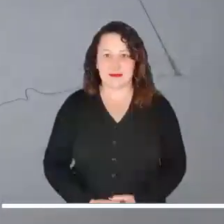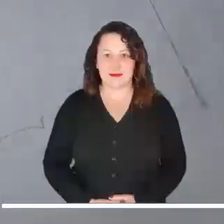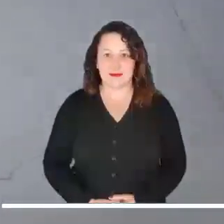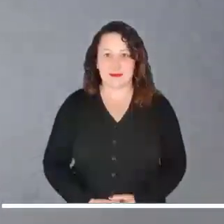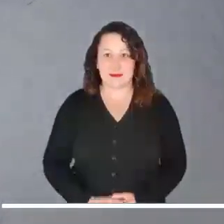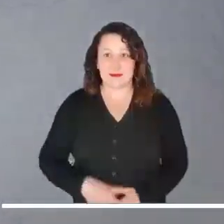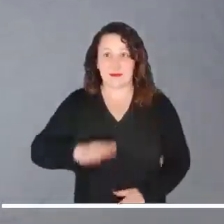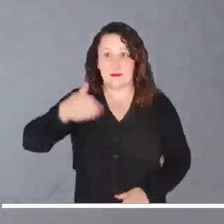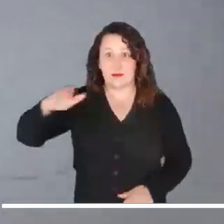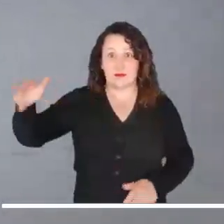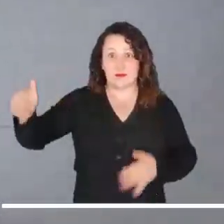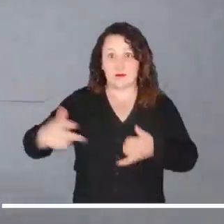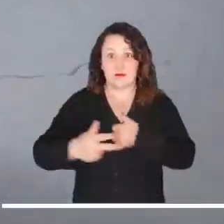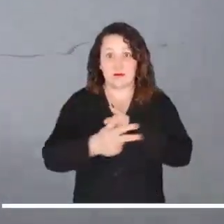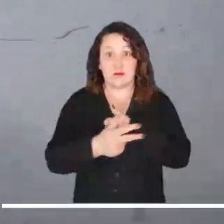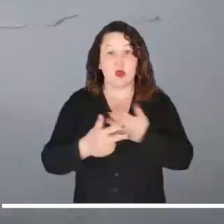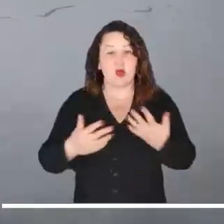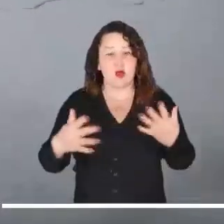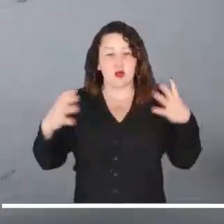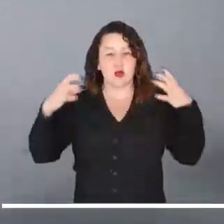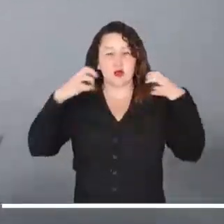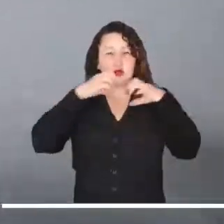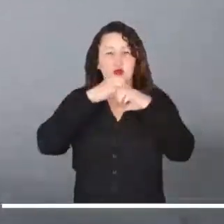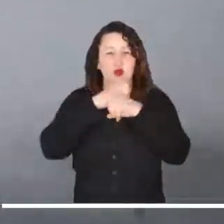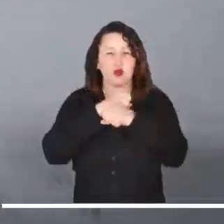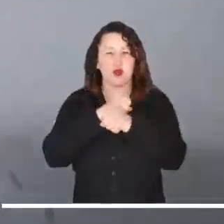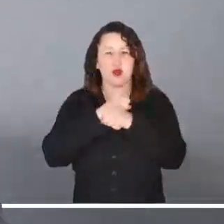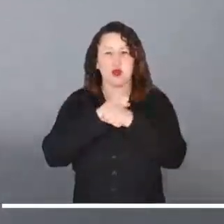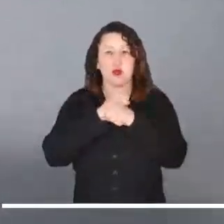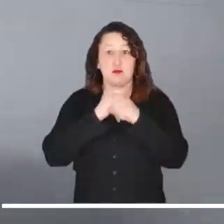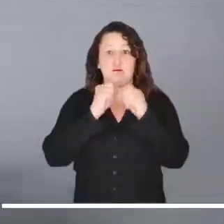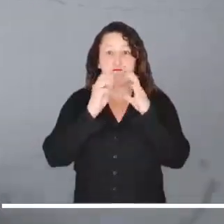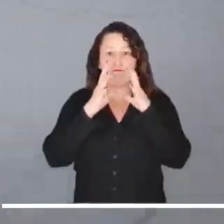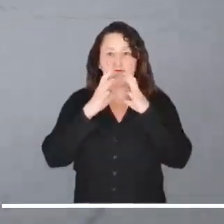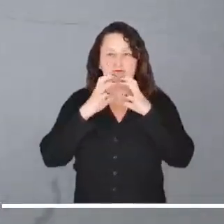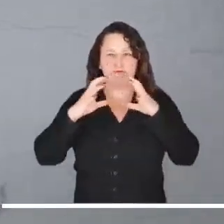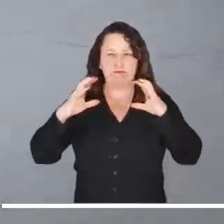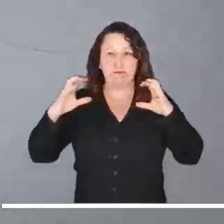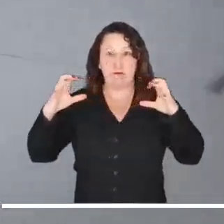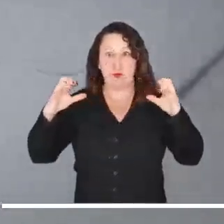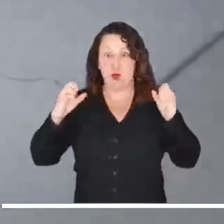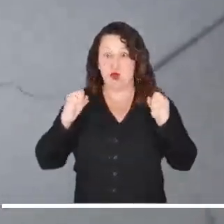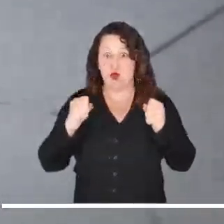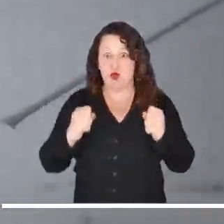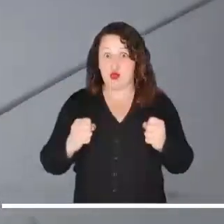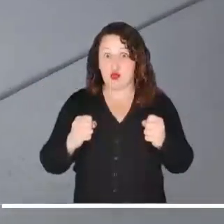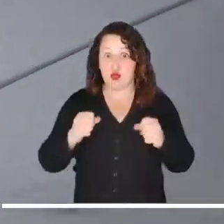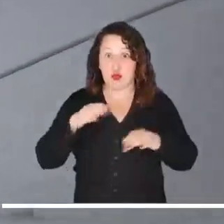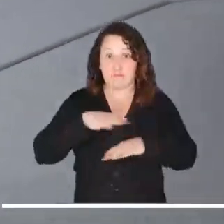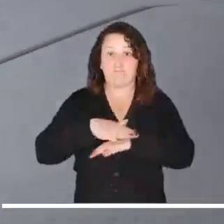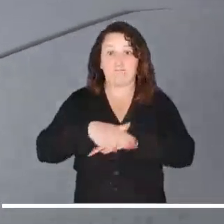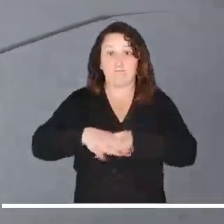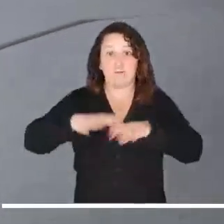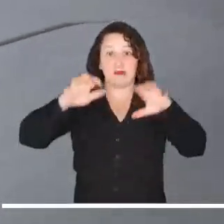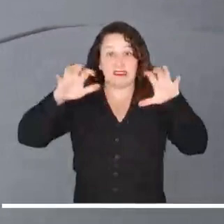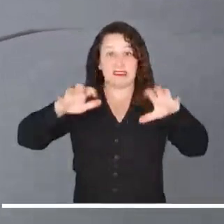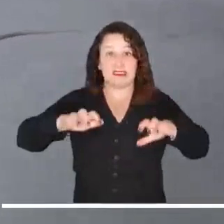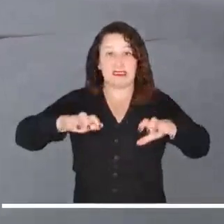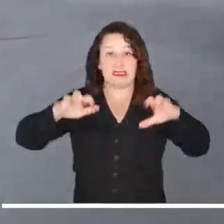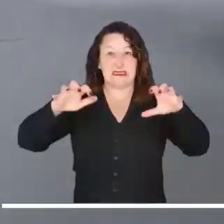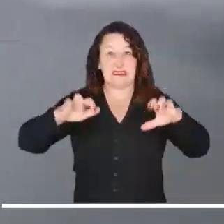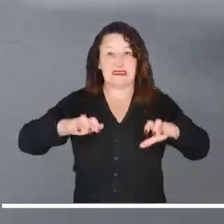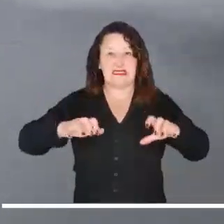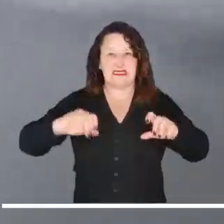Las montañas andinas anochecen con una marcada presencia de nubarrones en el cielo, que desencadenarán lluvias que